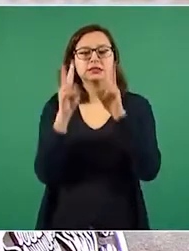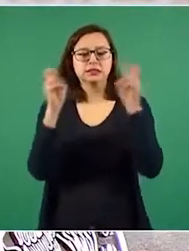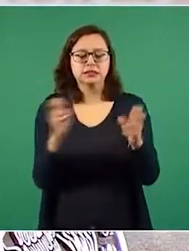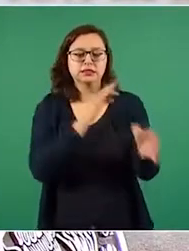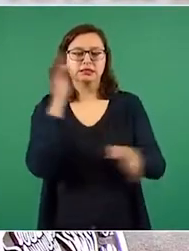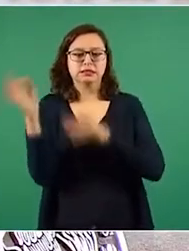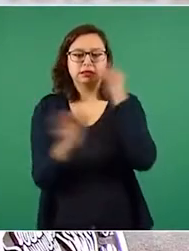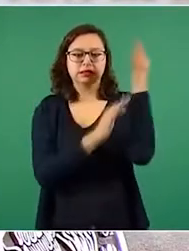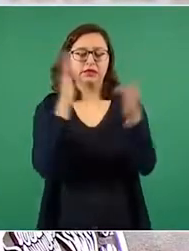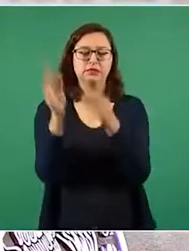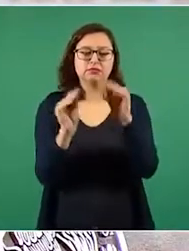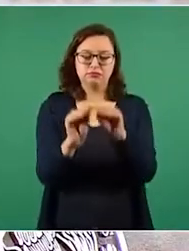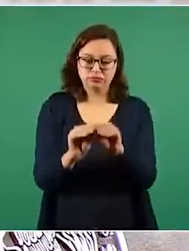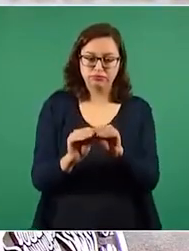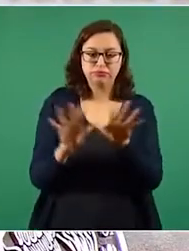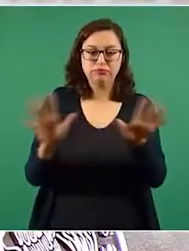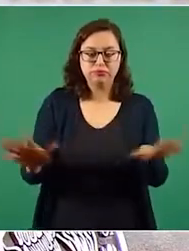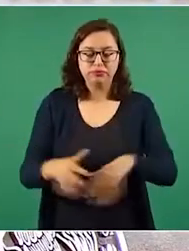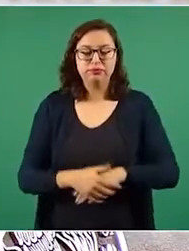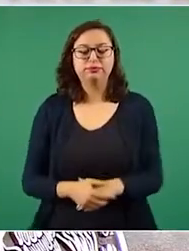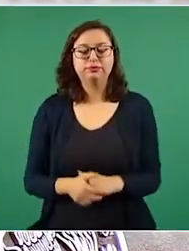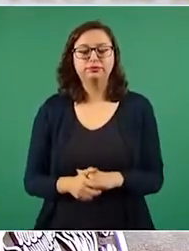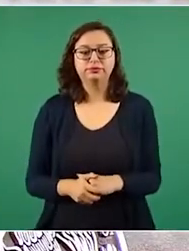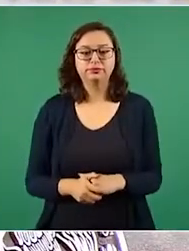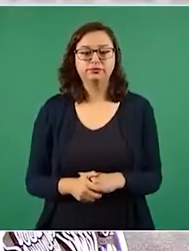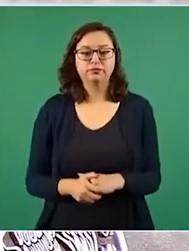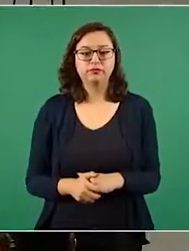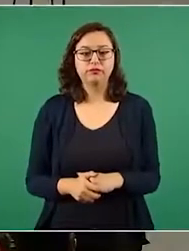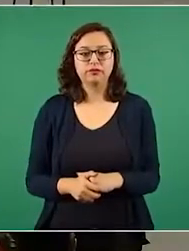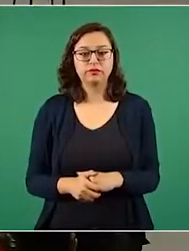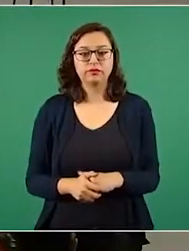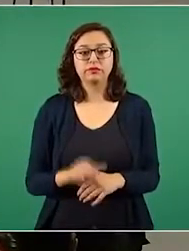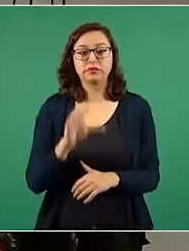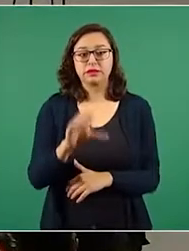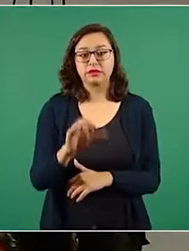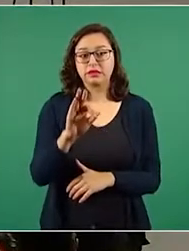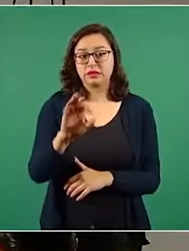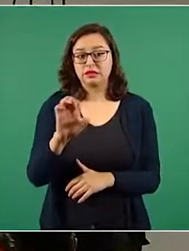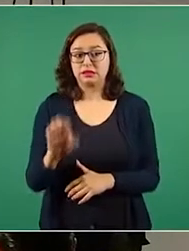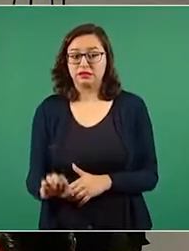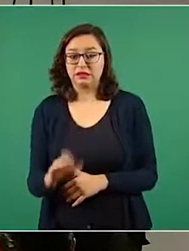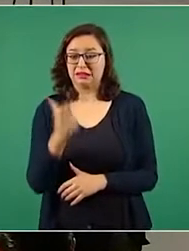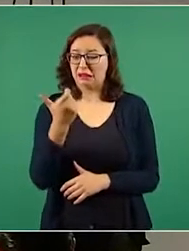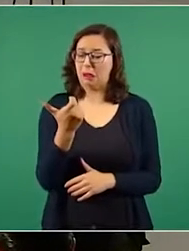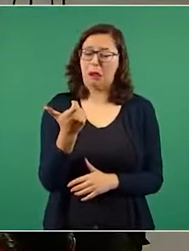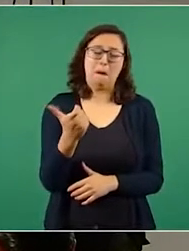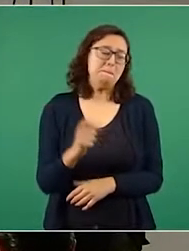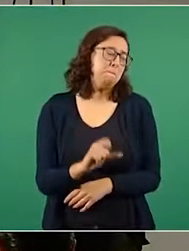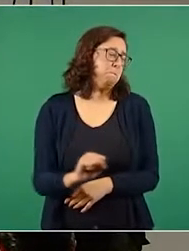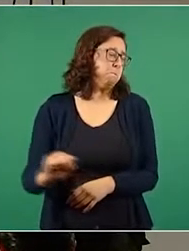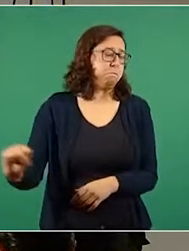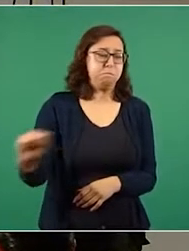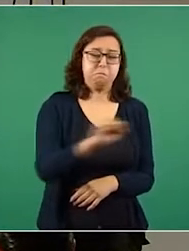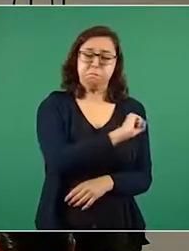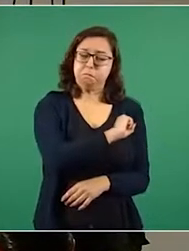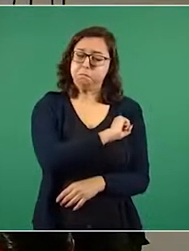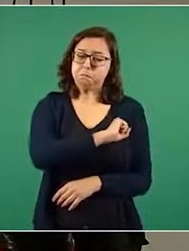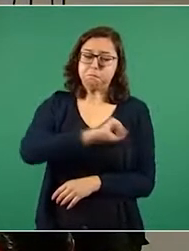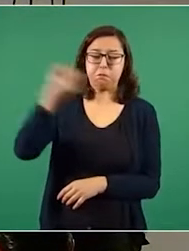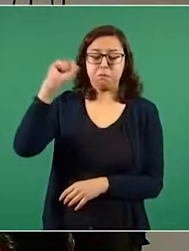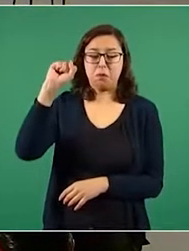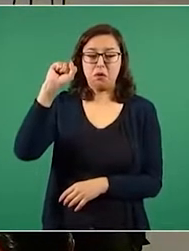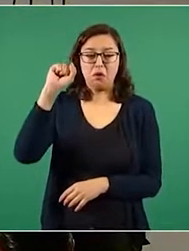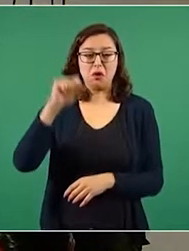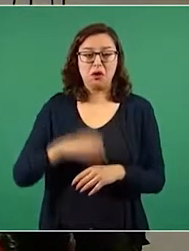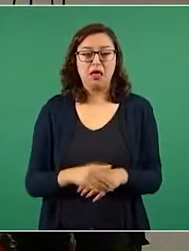del periódico Reforma se titula, sube la tarifa de la CFE, sube CFE la